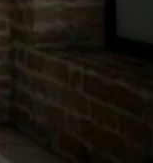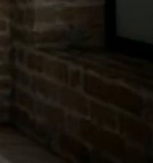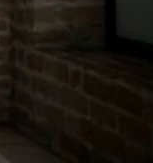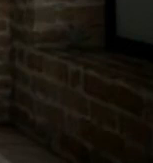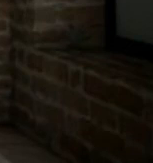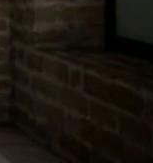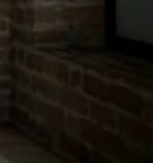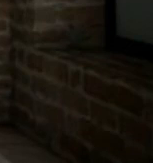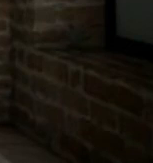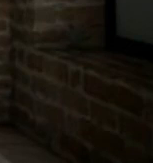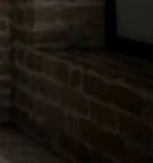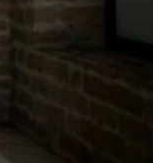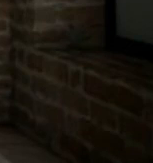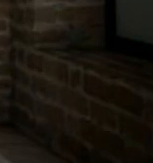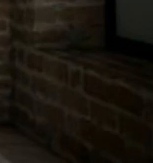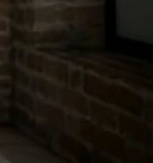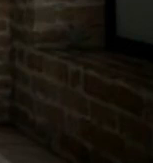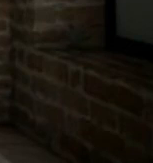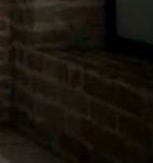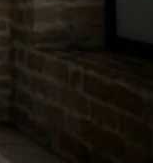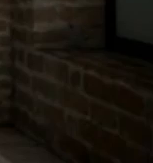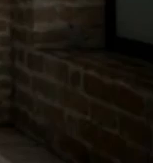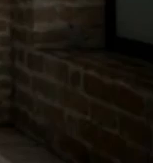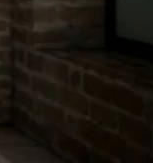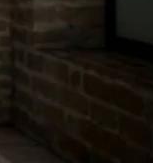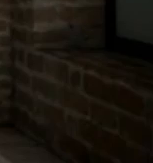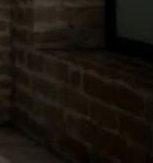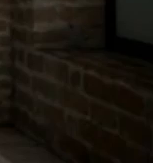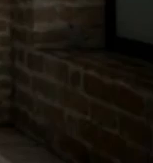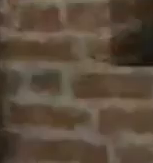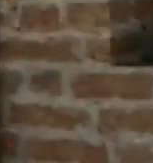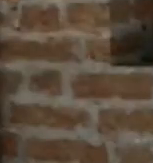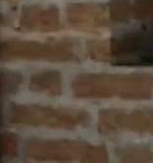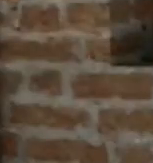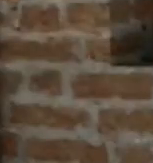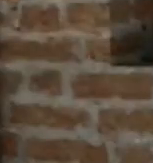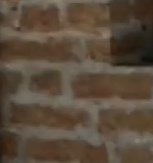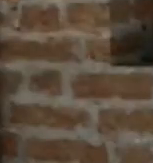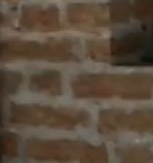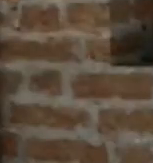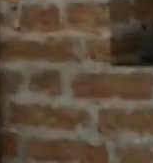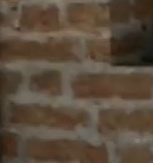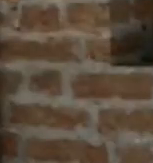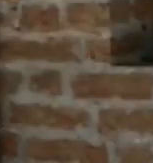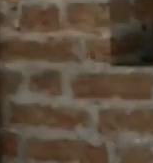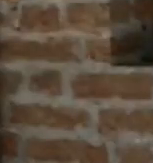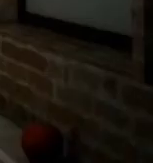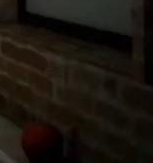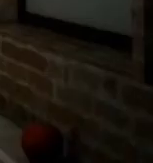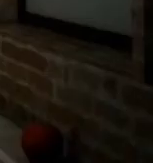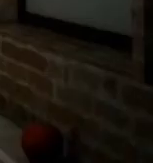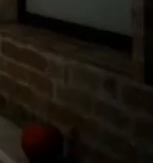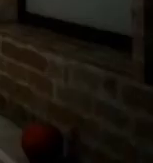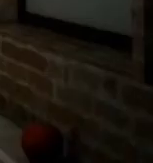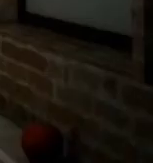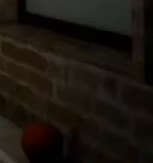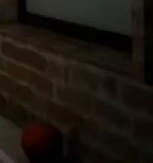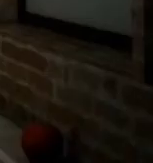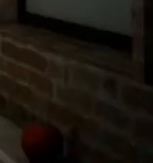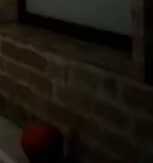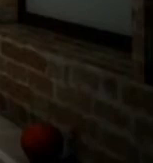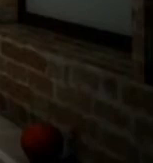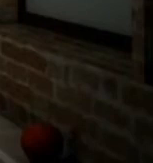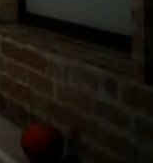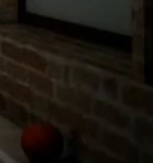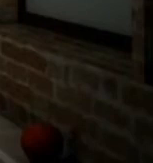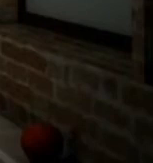coordinación y buena memoria. Así es que, ¡comenzamos! Pon mucha atención, vamos a comenzar. Empezamos aquí abajo